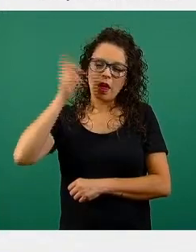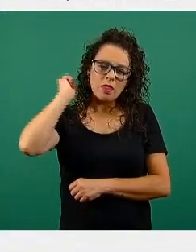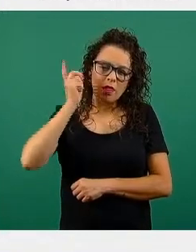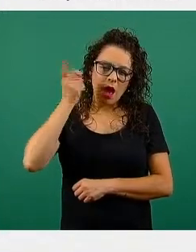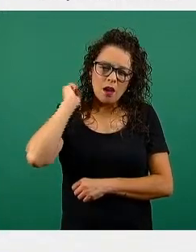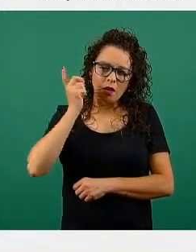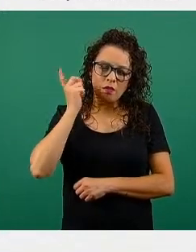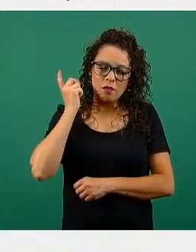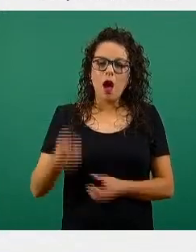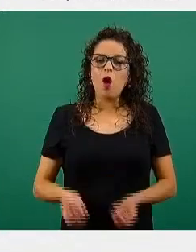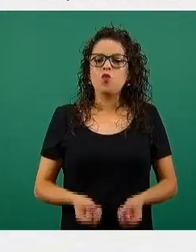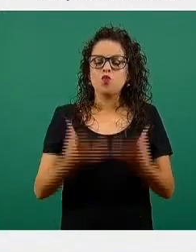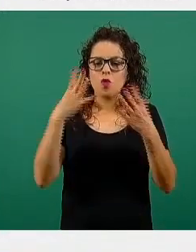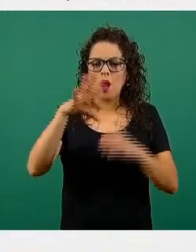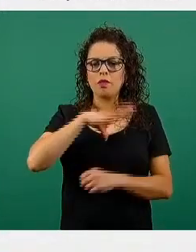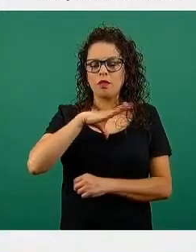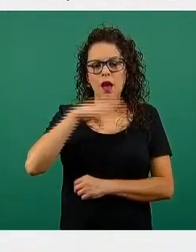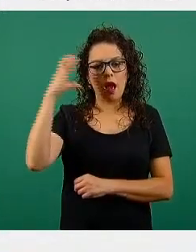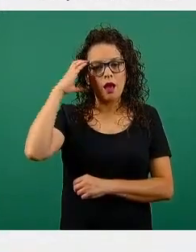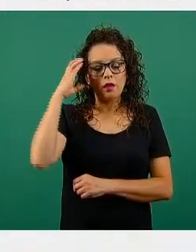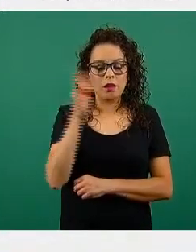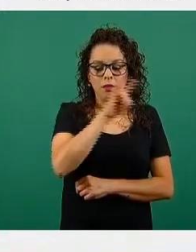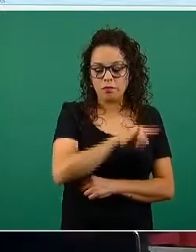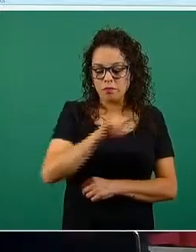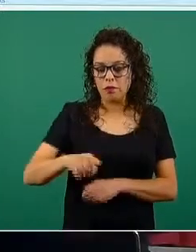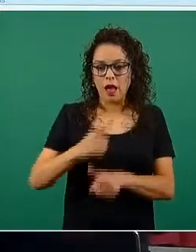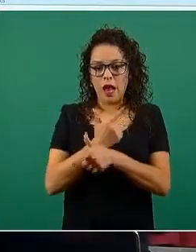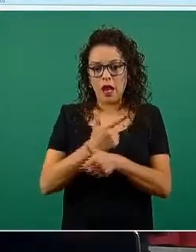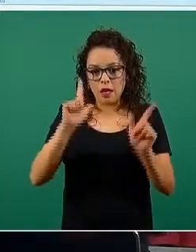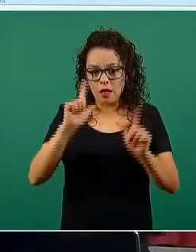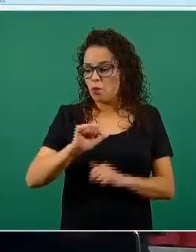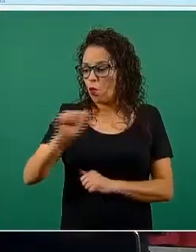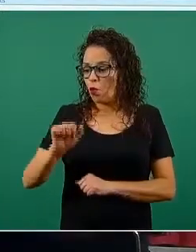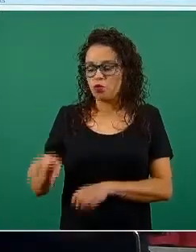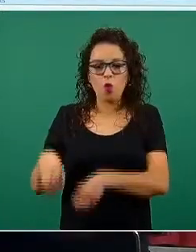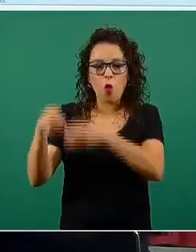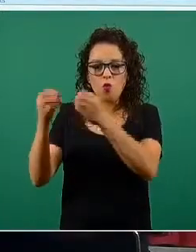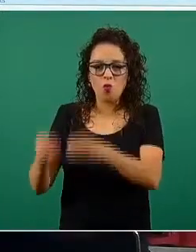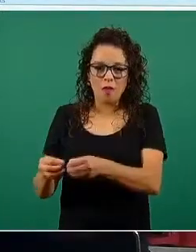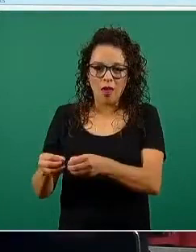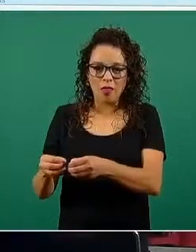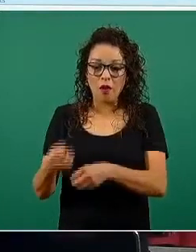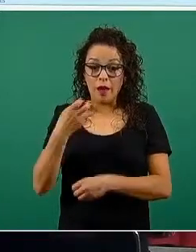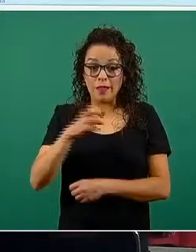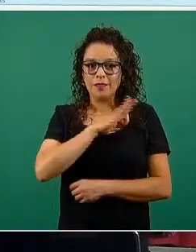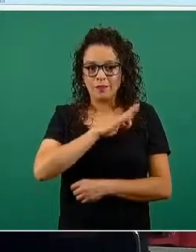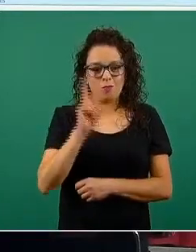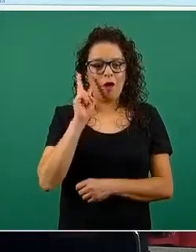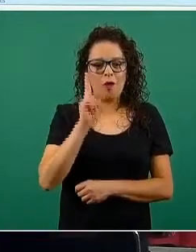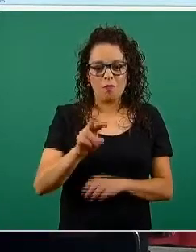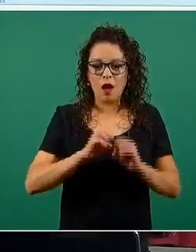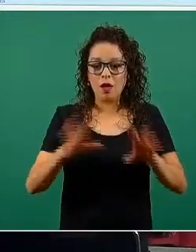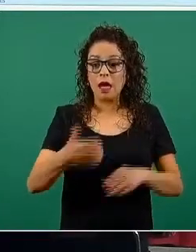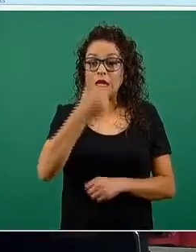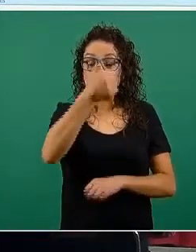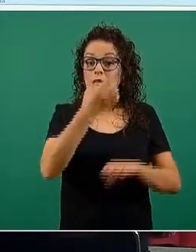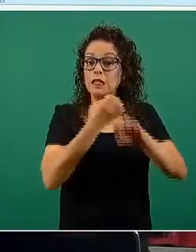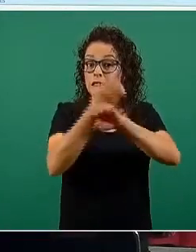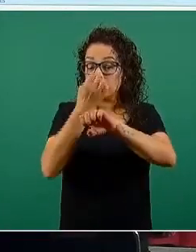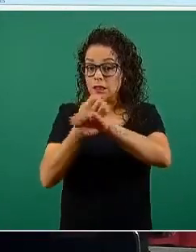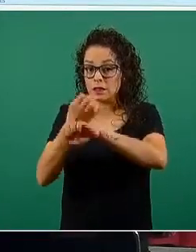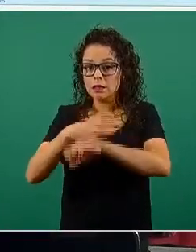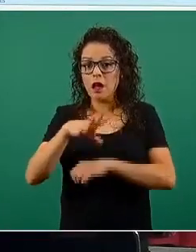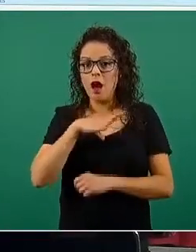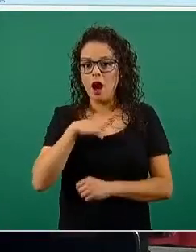cuántas camas tienen disponibles, cuántas están ocupadas y así podemos ver que seis de las entidades federativas tienen